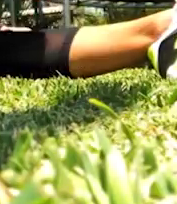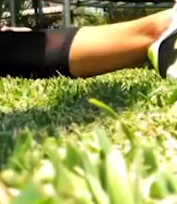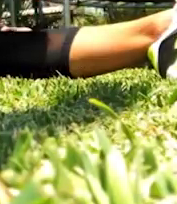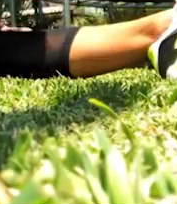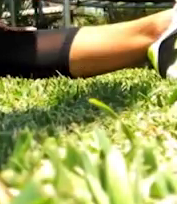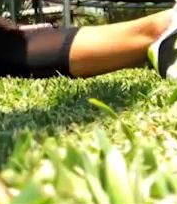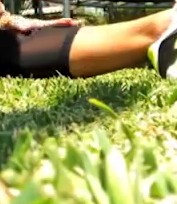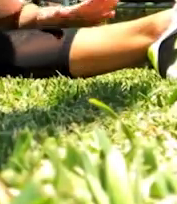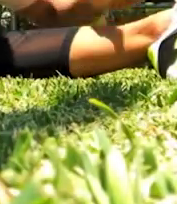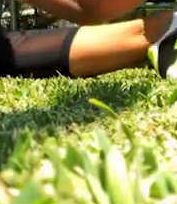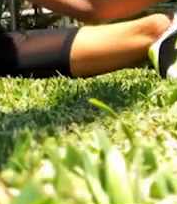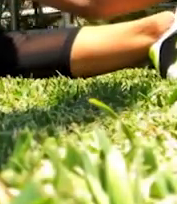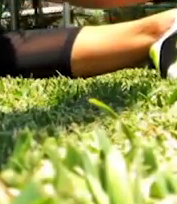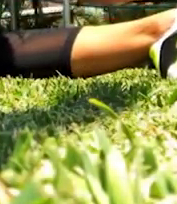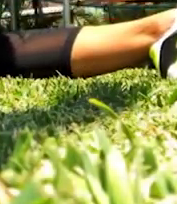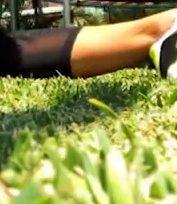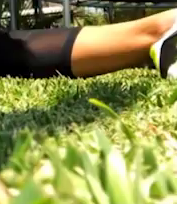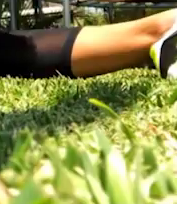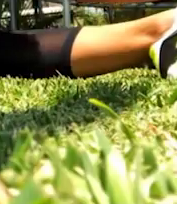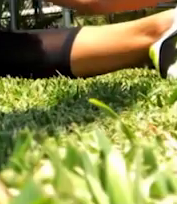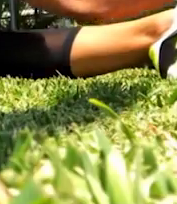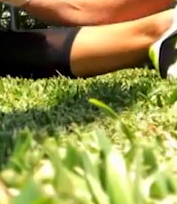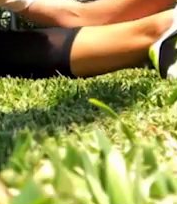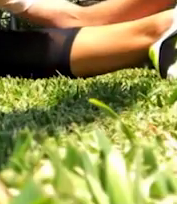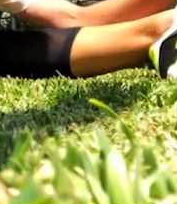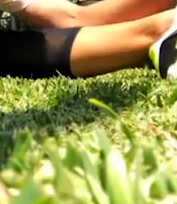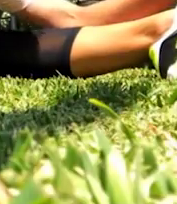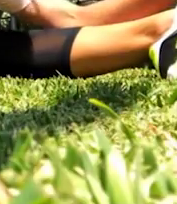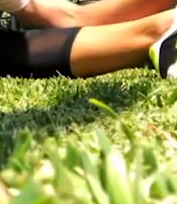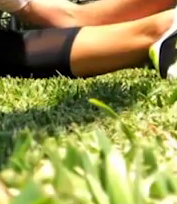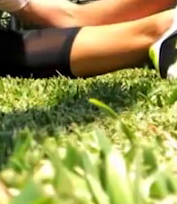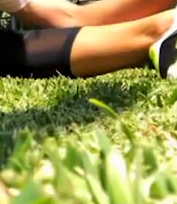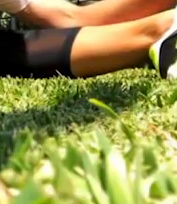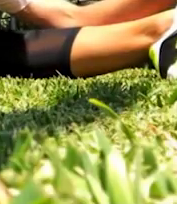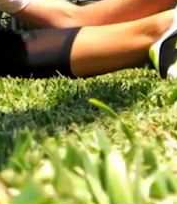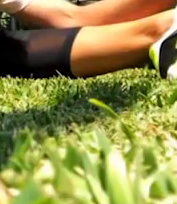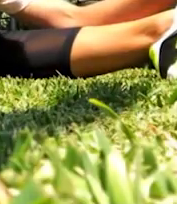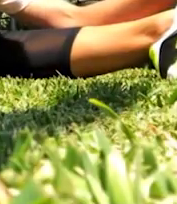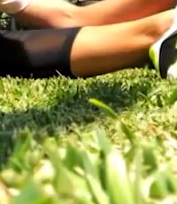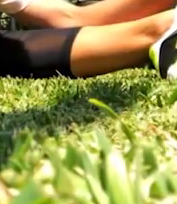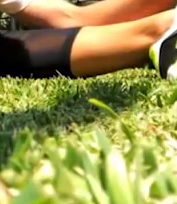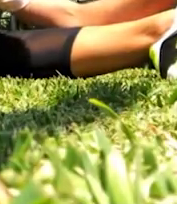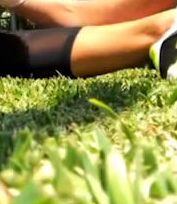Igualmente, sientan como toda esta parte se va estirando atrás de la rodilla.